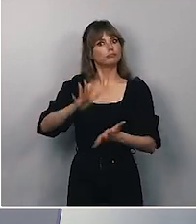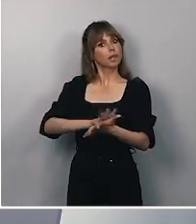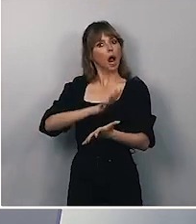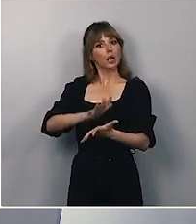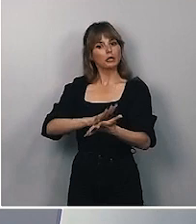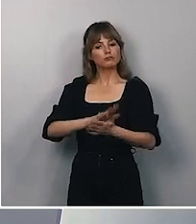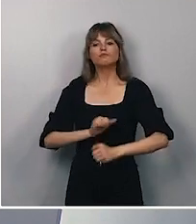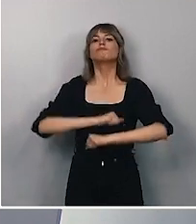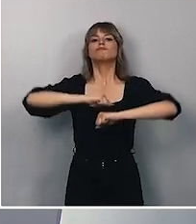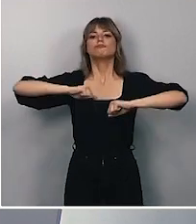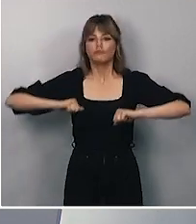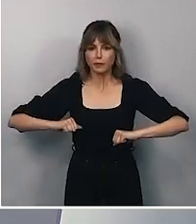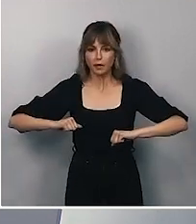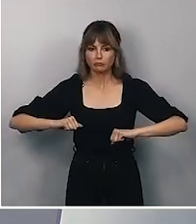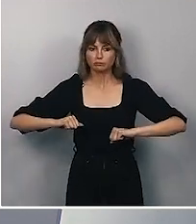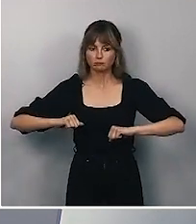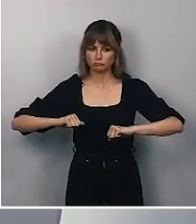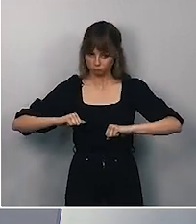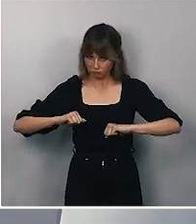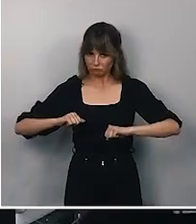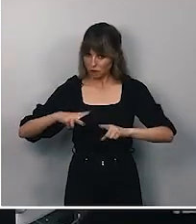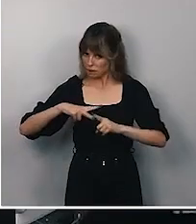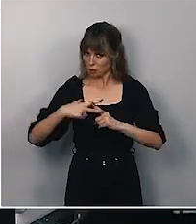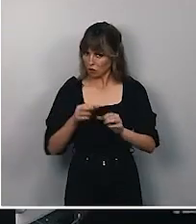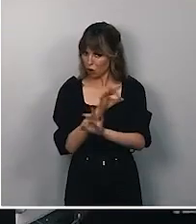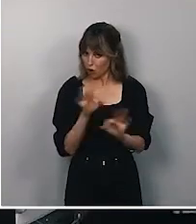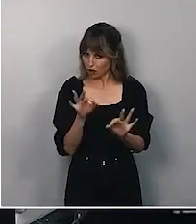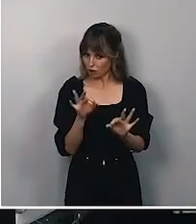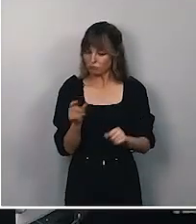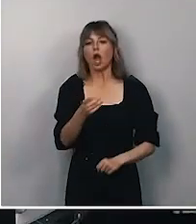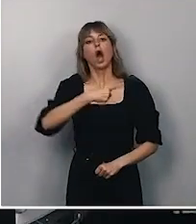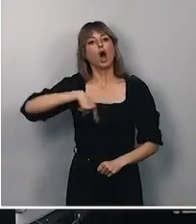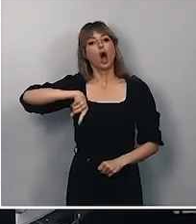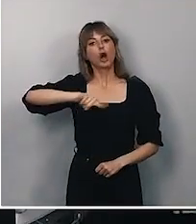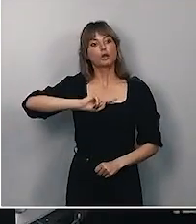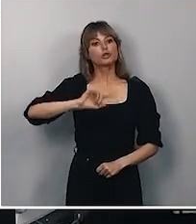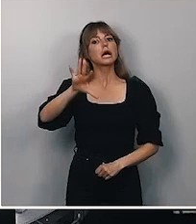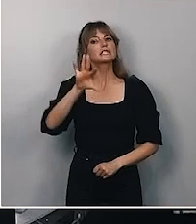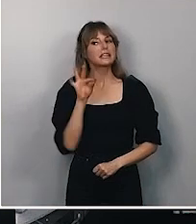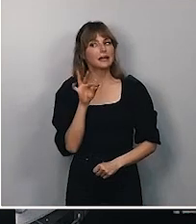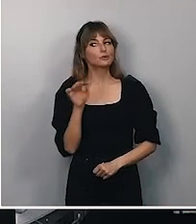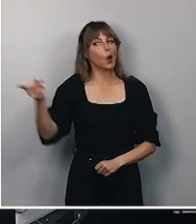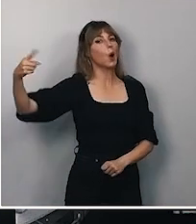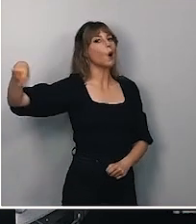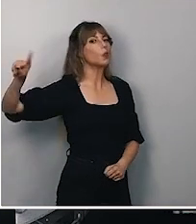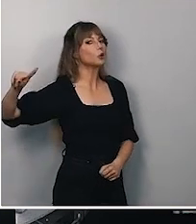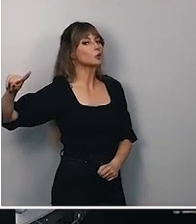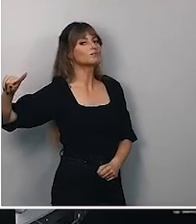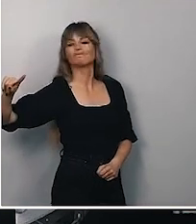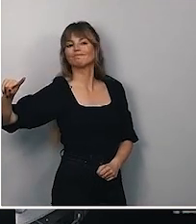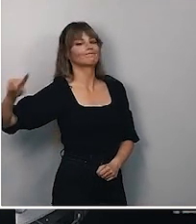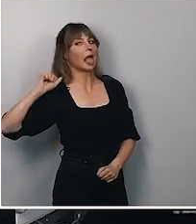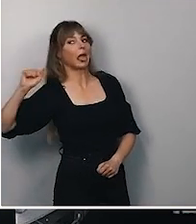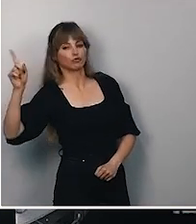firme, en el momento adecuado, cuando nosotros decidamos y no cuando otros deciden,